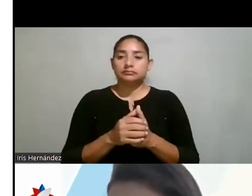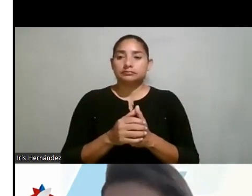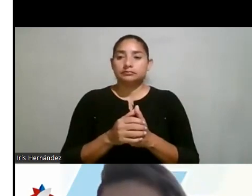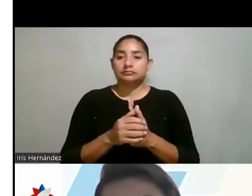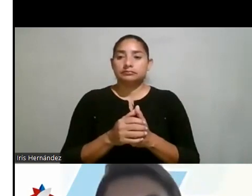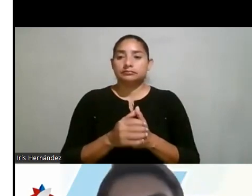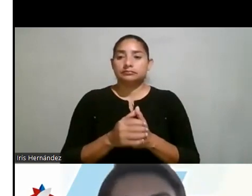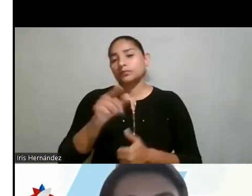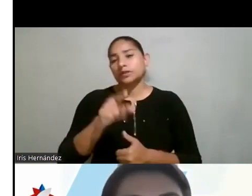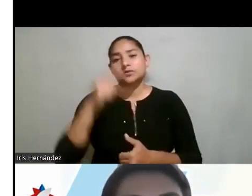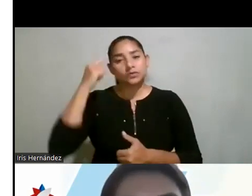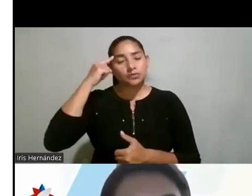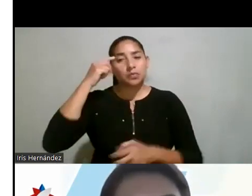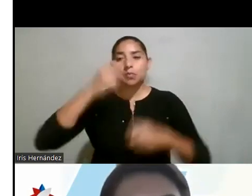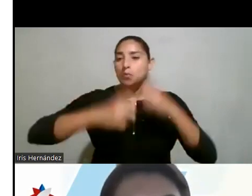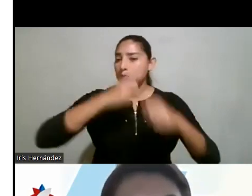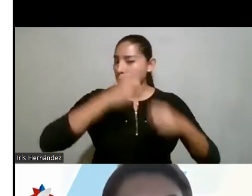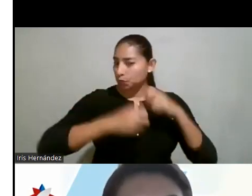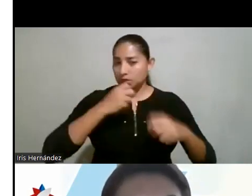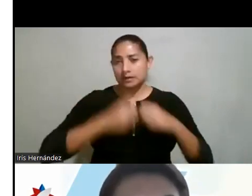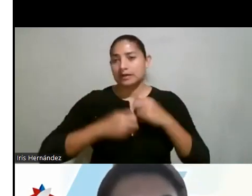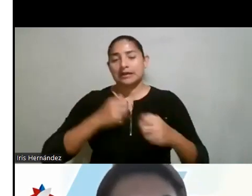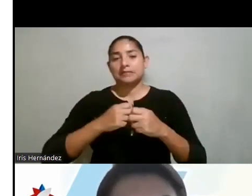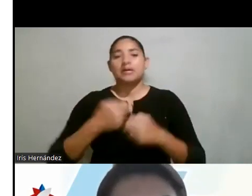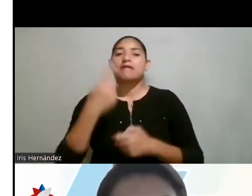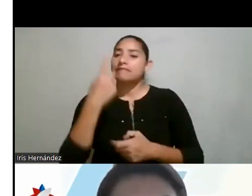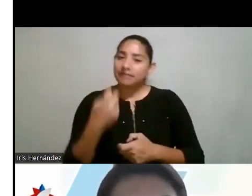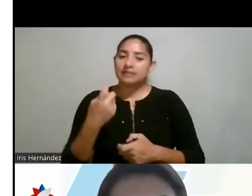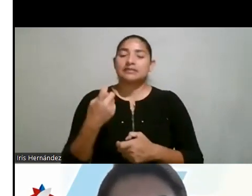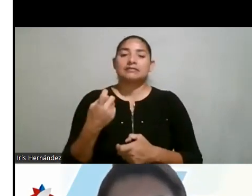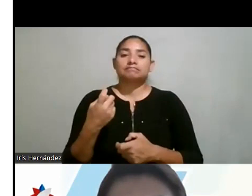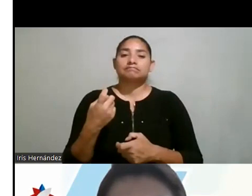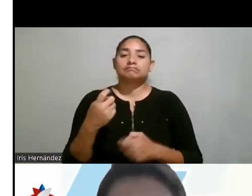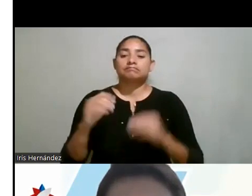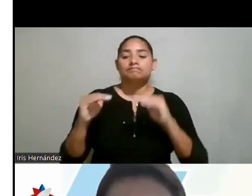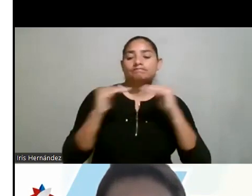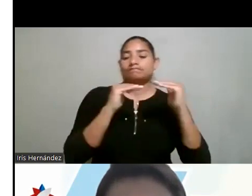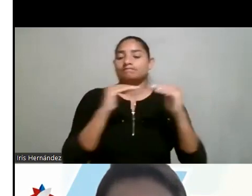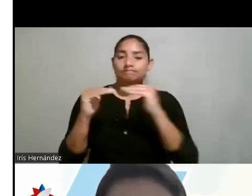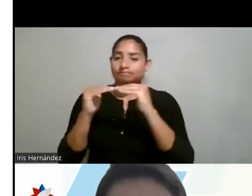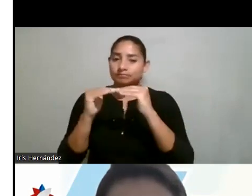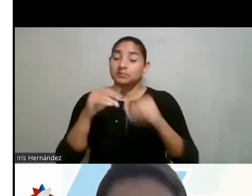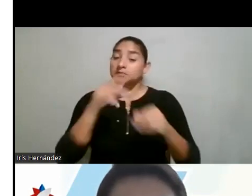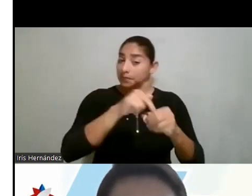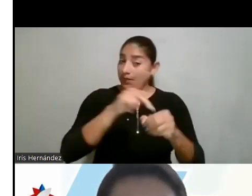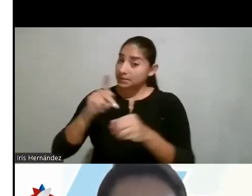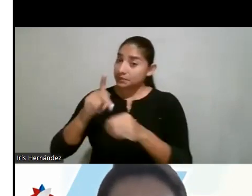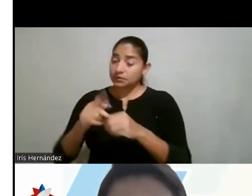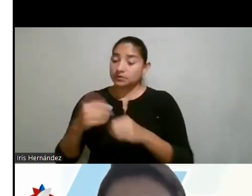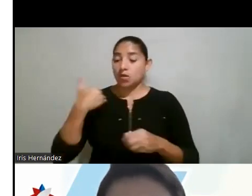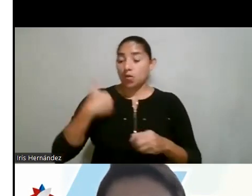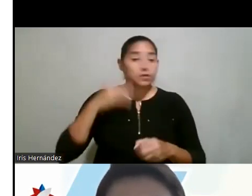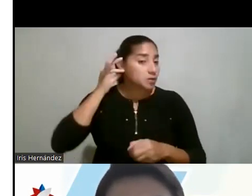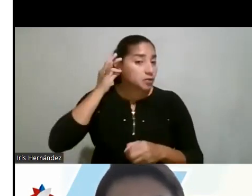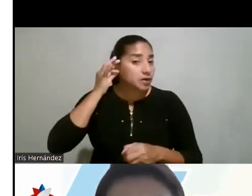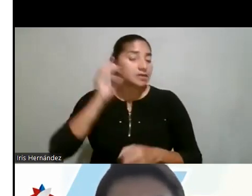problema, digamos así, de falta de igualdad en la participación de hombres y mujeres en las